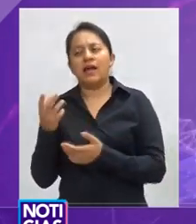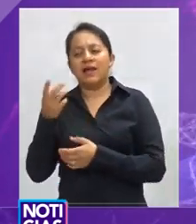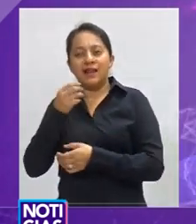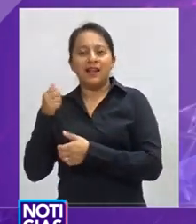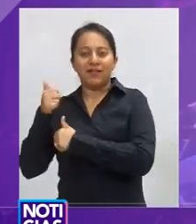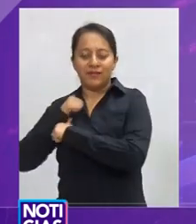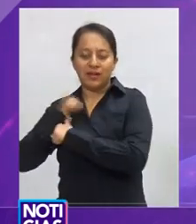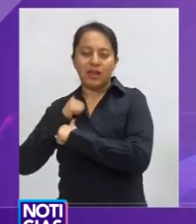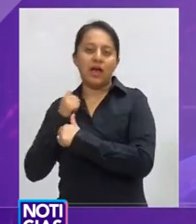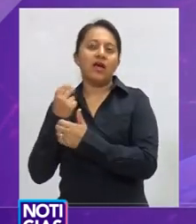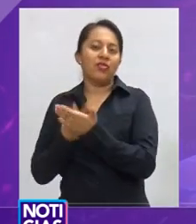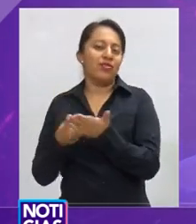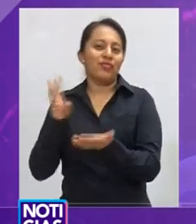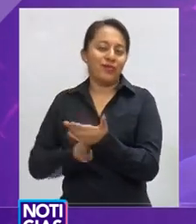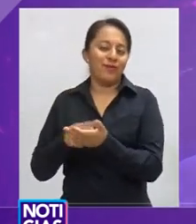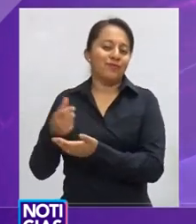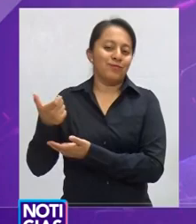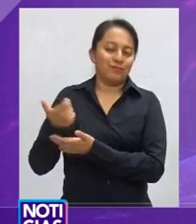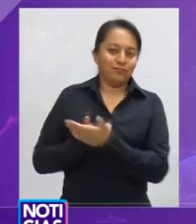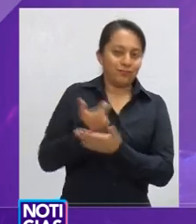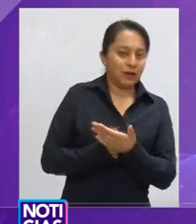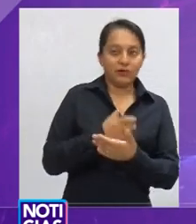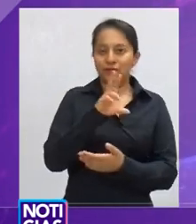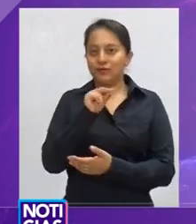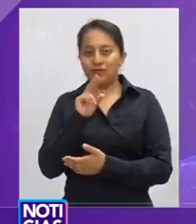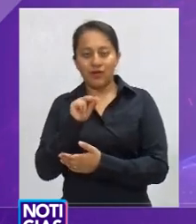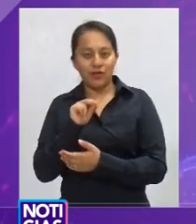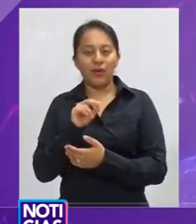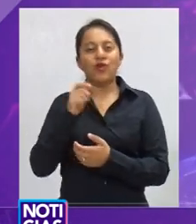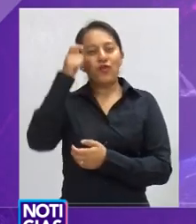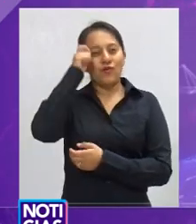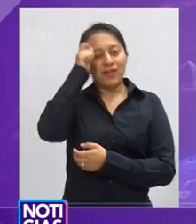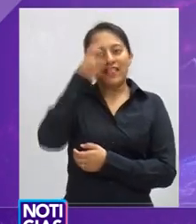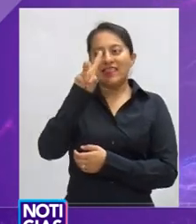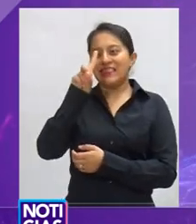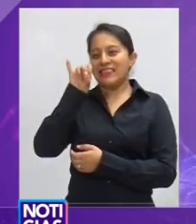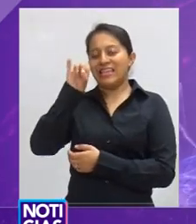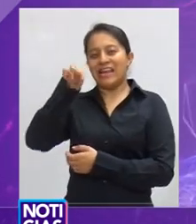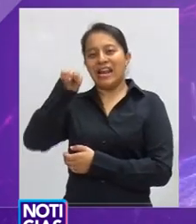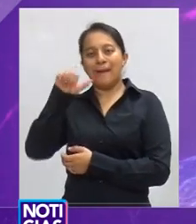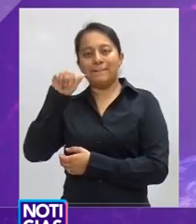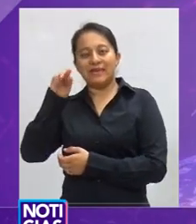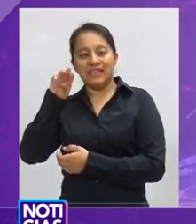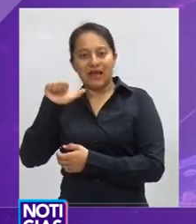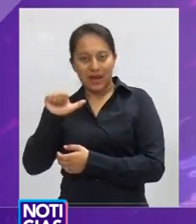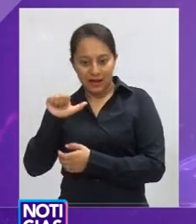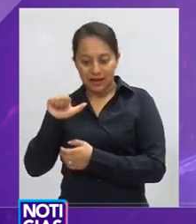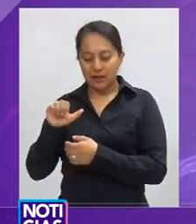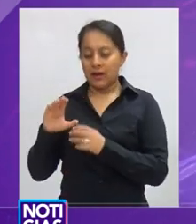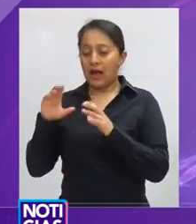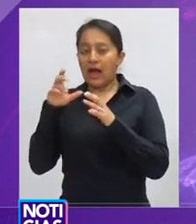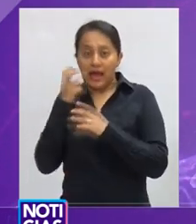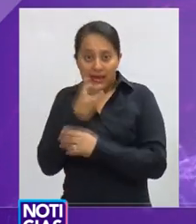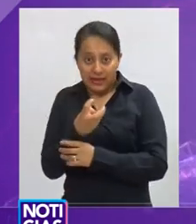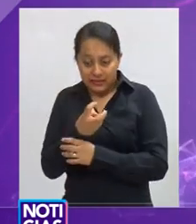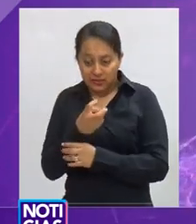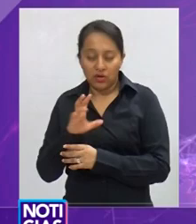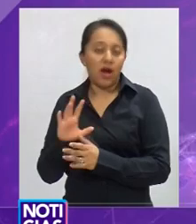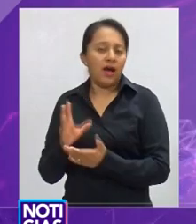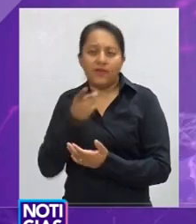pero no, o sea, no cobran doble porque nosotros tenemos una jubilación dinámica establecida en nuestro contrato colectivo, de lo cual